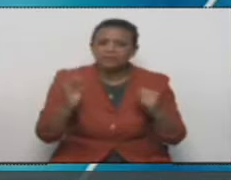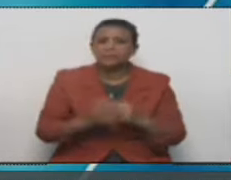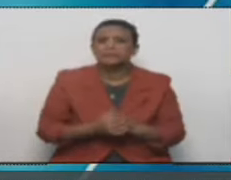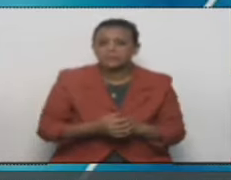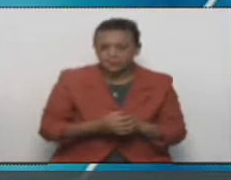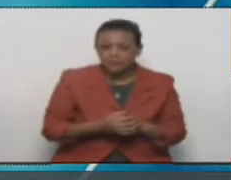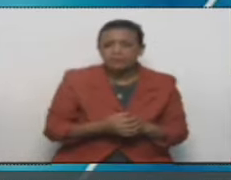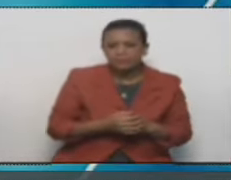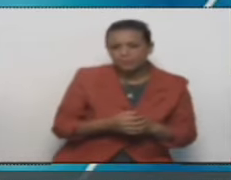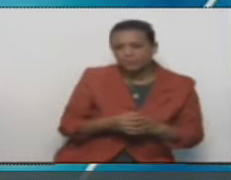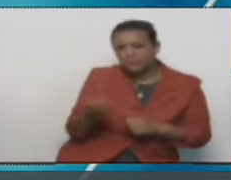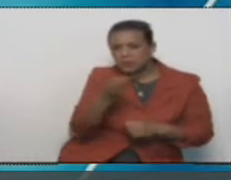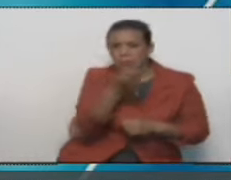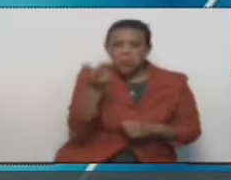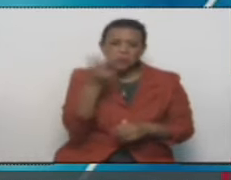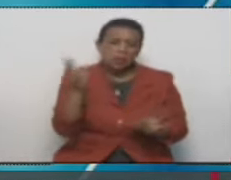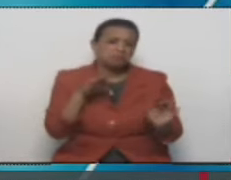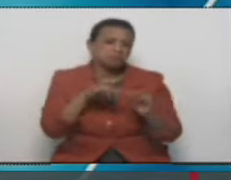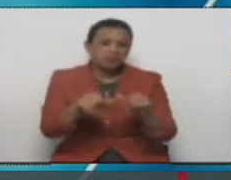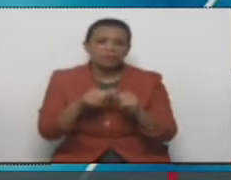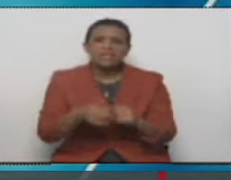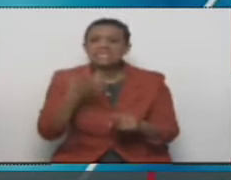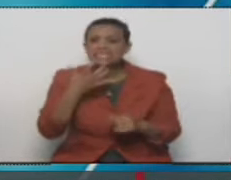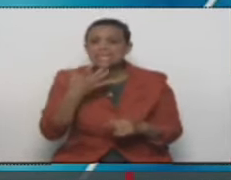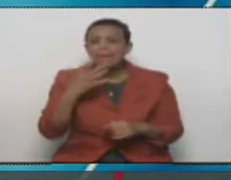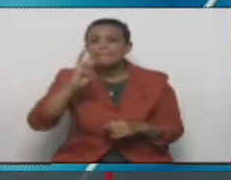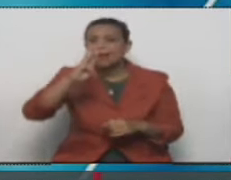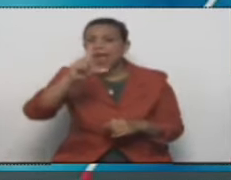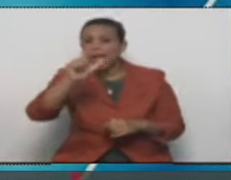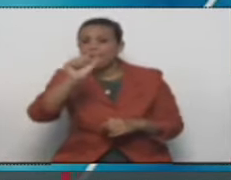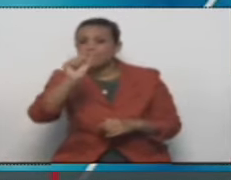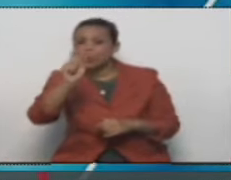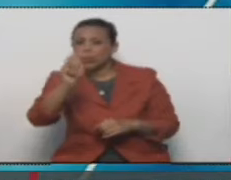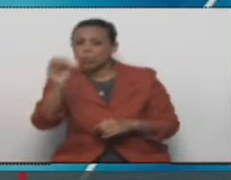Plus para donde vaya, correcto.